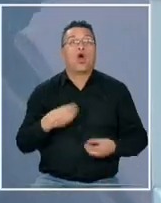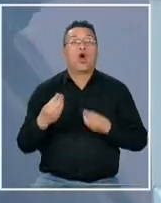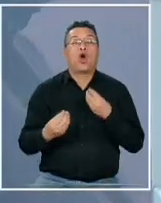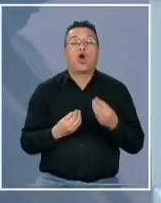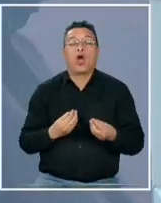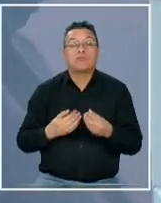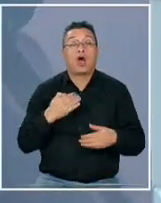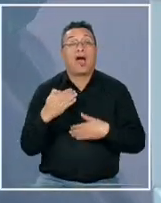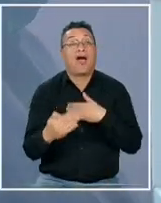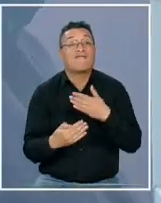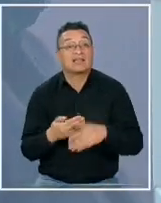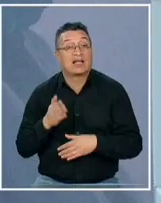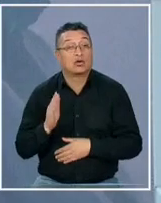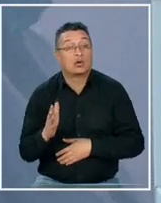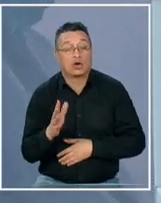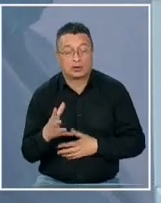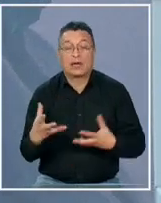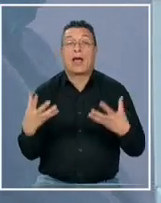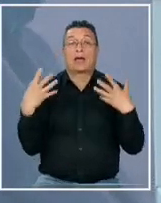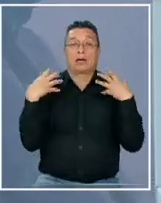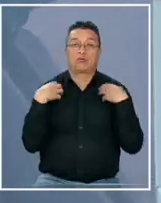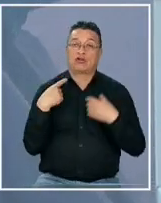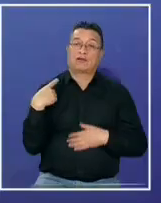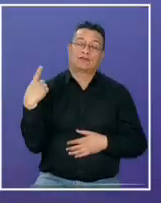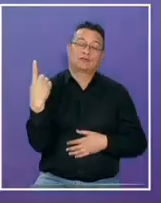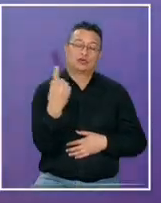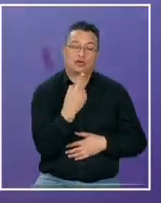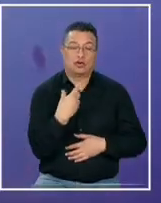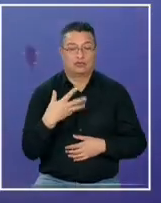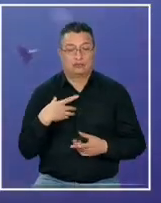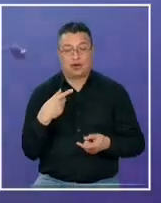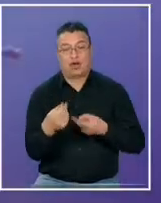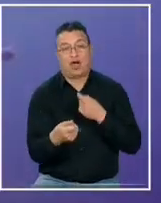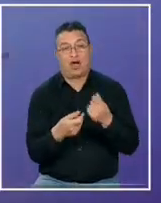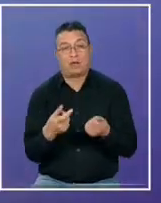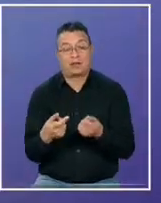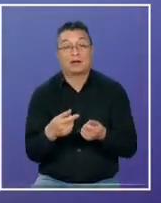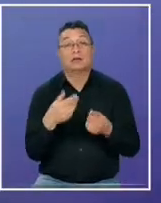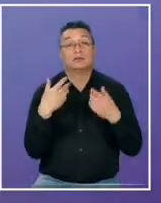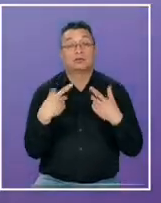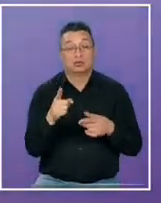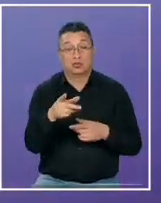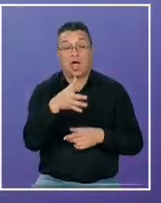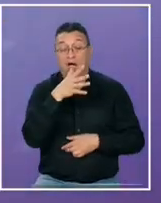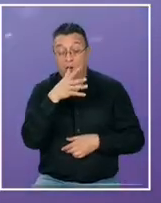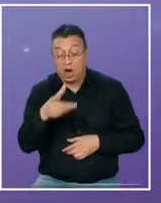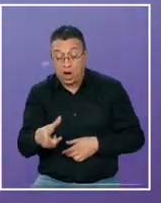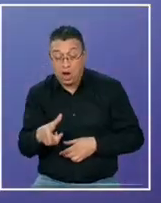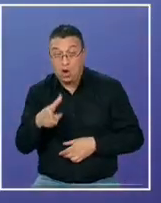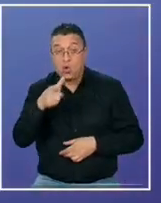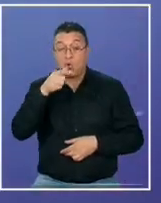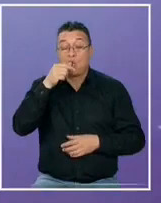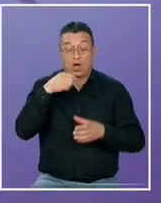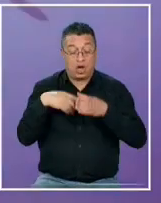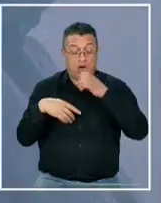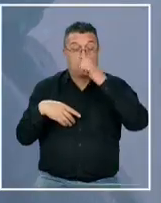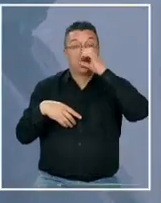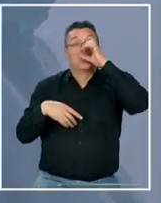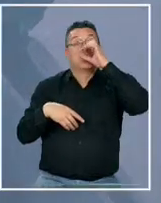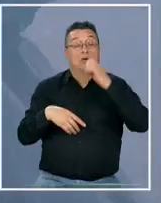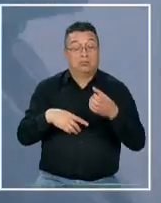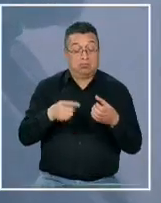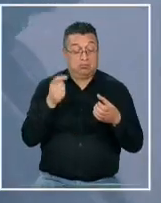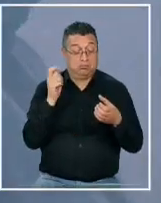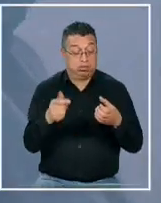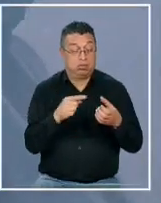a seguir avanzando? eso es responsabilidad de todos nosotros los consumidores cuando tú te tomas una botella de agua que te va a durar un segundo